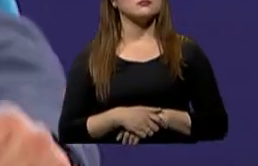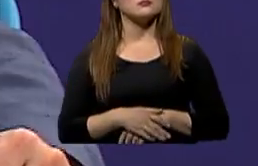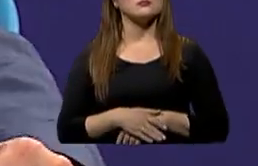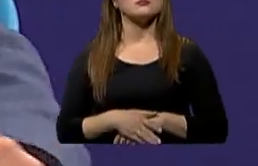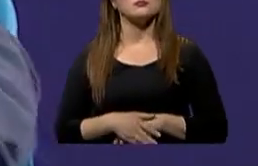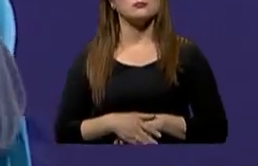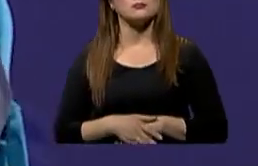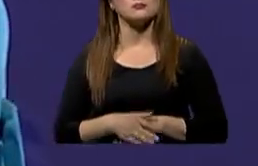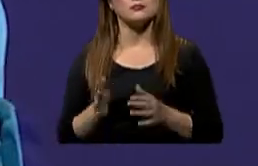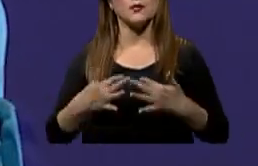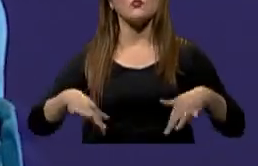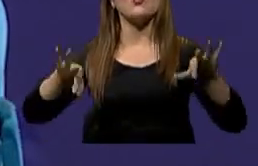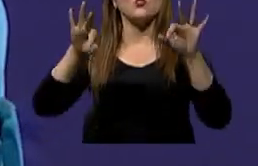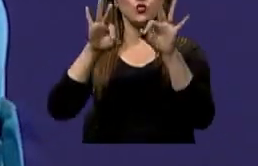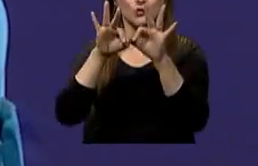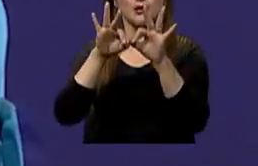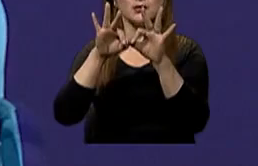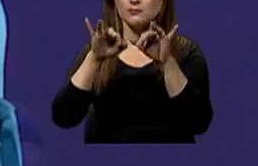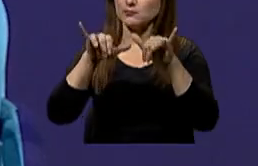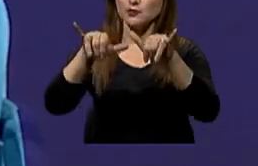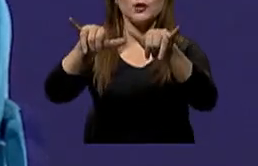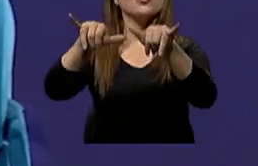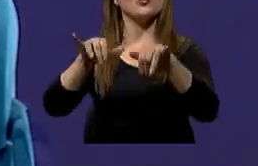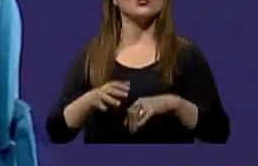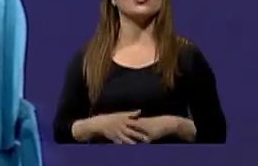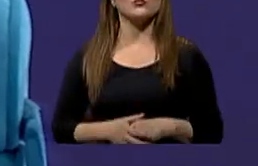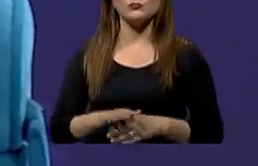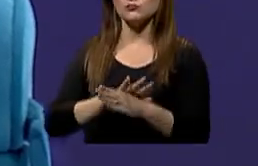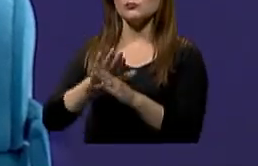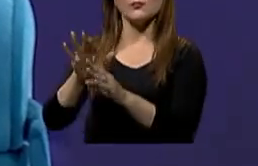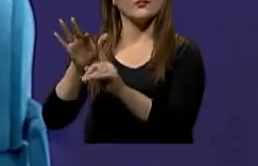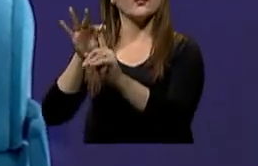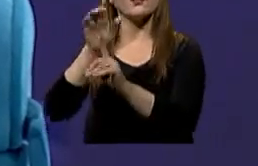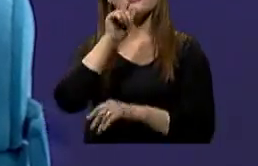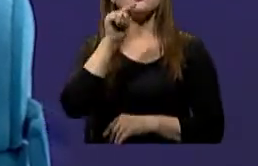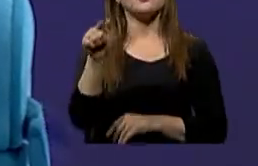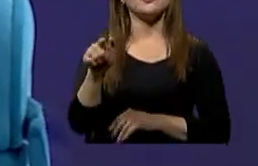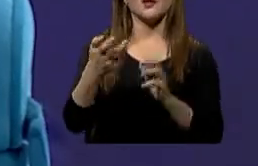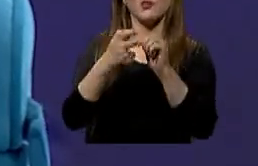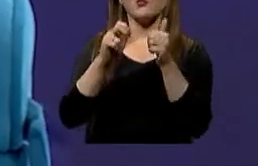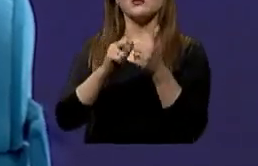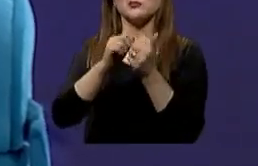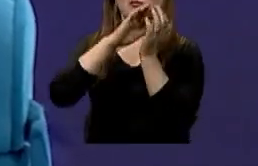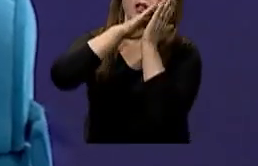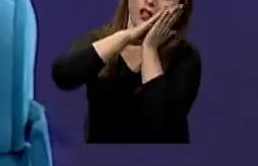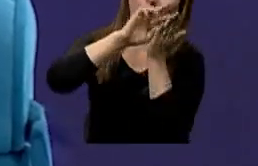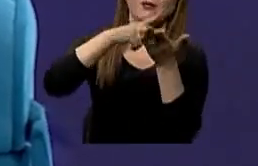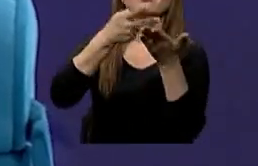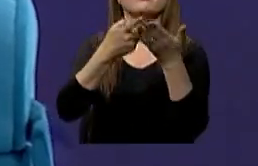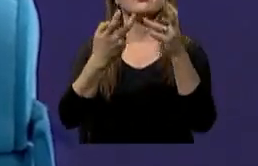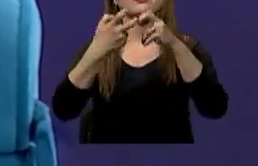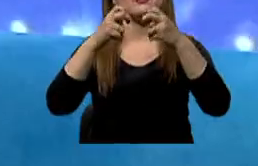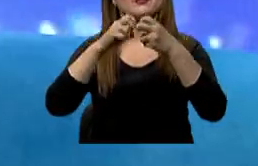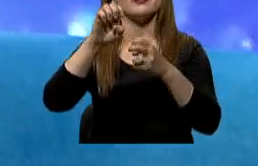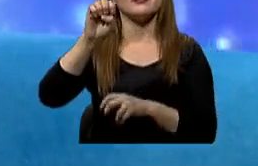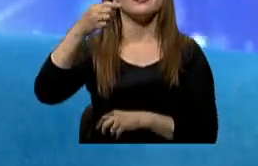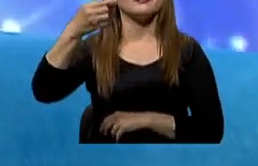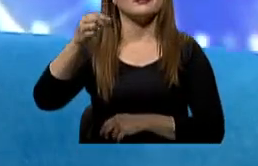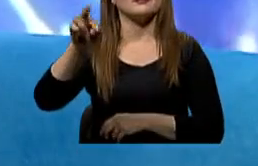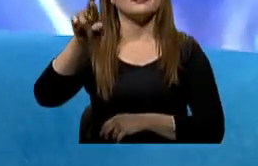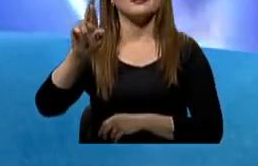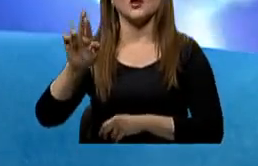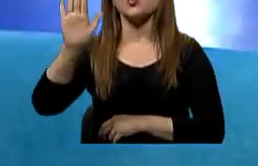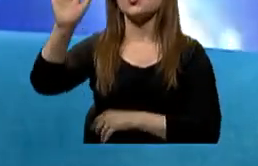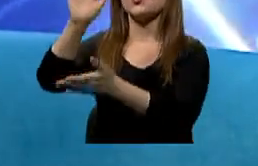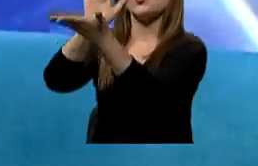Vean ustedes qué importante. Ya damos continuación, pero ahora con un invitado especial quien sufre de males relacionados al sueño. Edgar Rodríguez, que nos va a contar